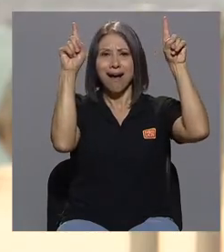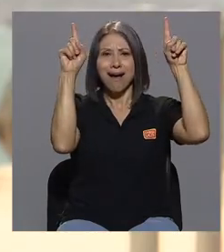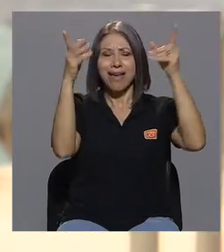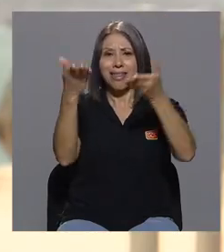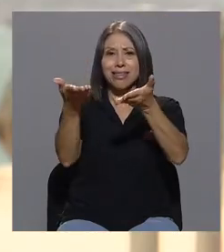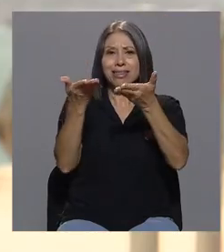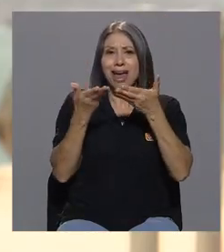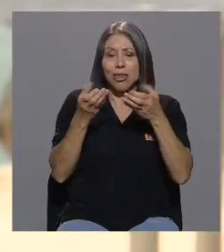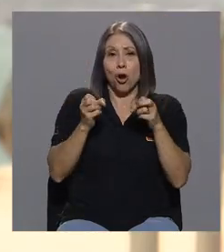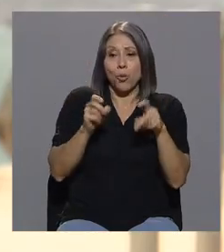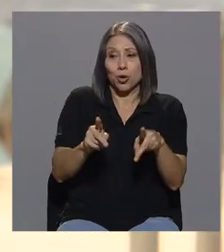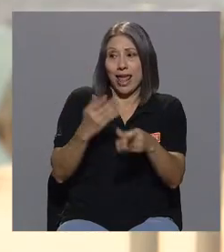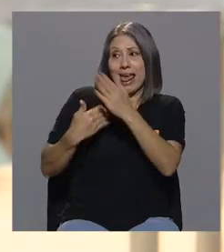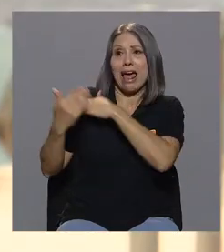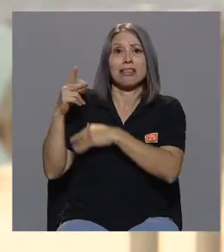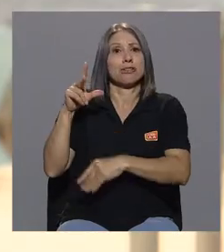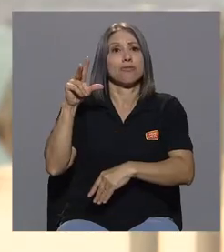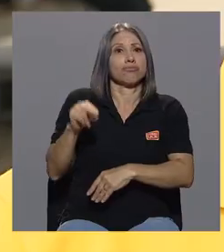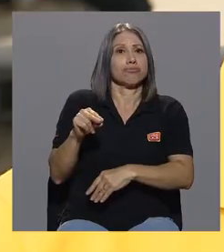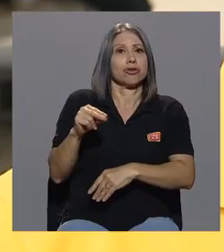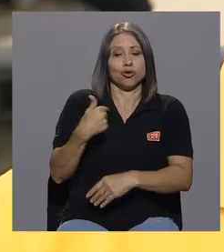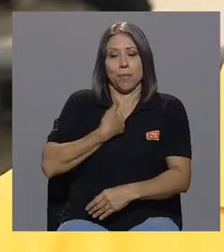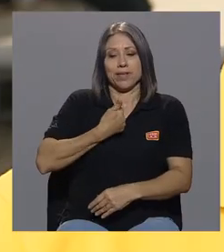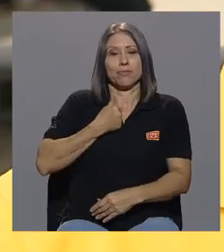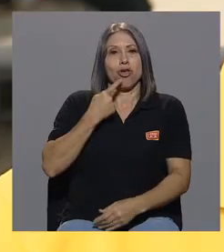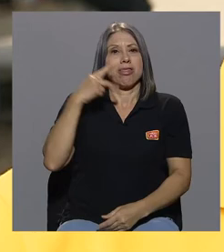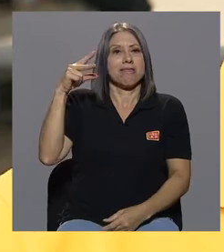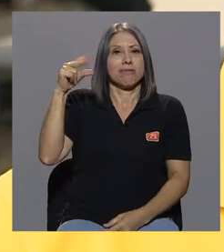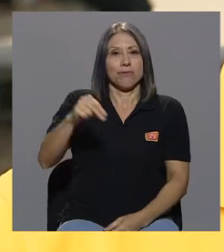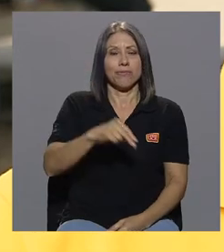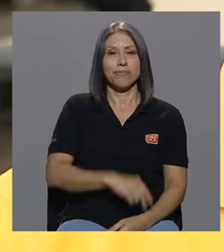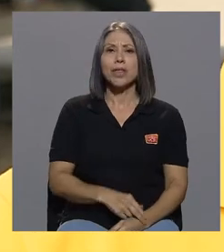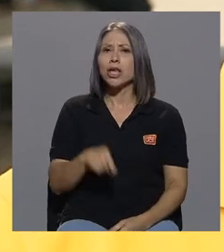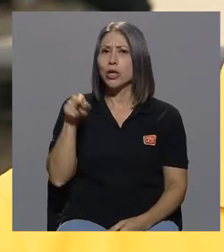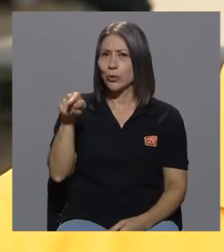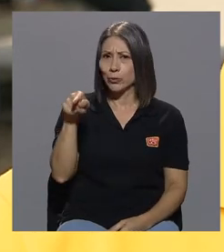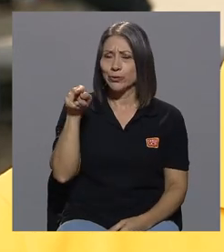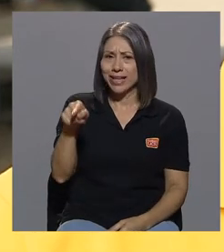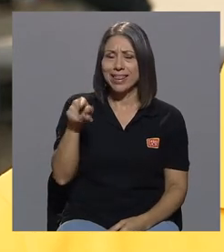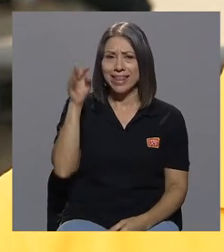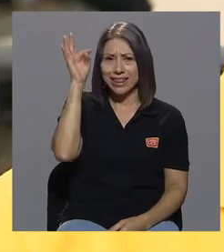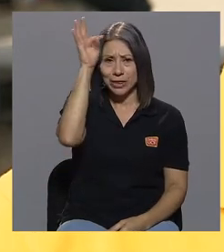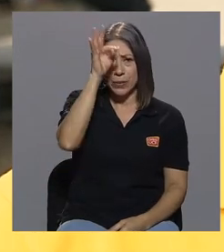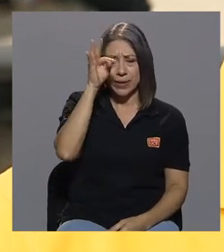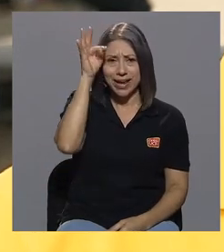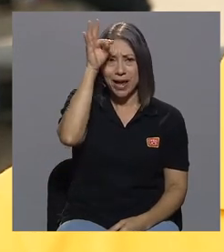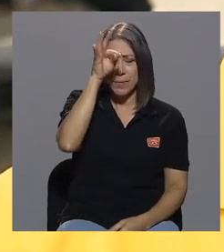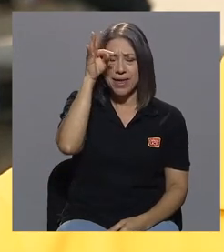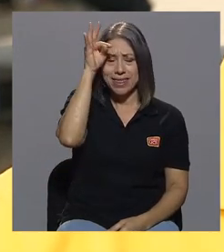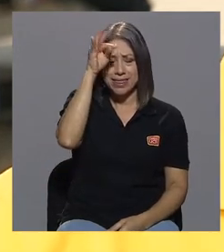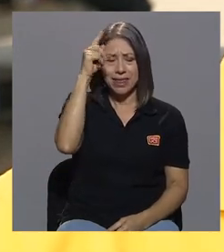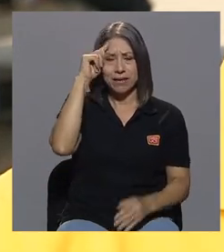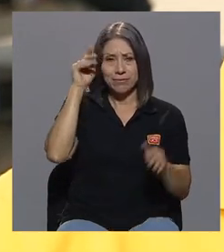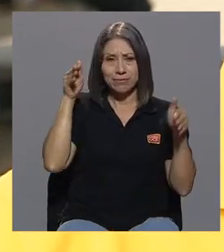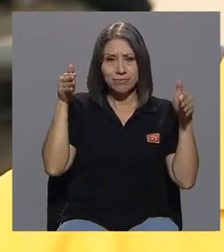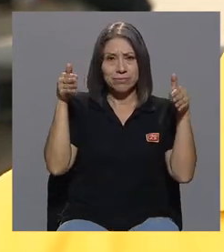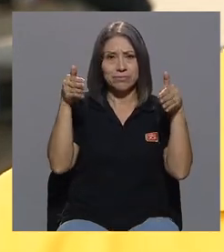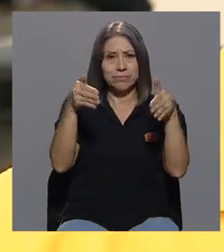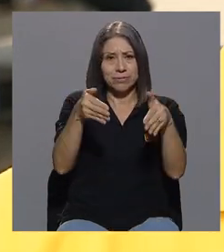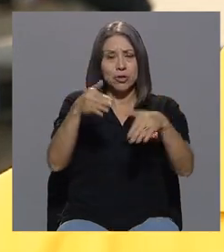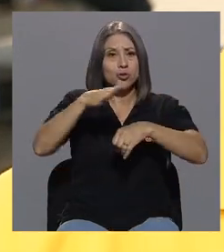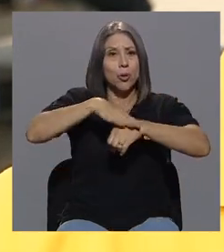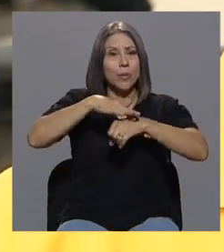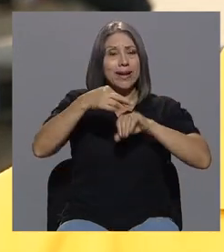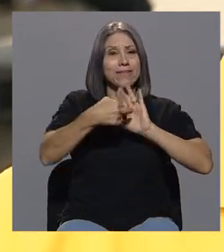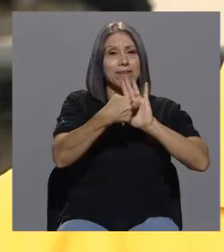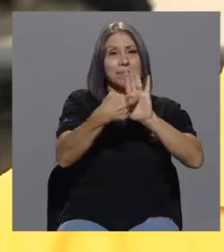negado y que yo misma me había negado y usted que teóricamente tanto ha entrado en en el marco referente en torno a las representaciones